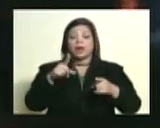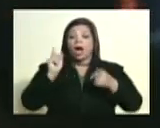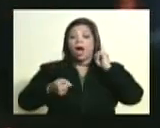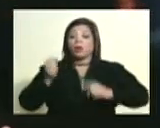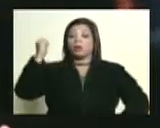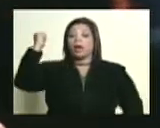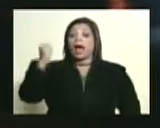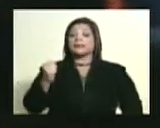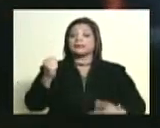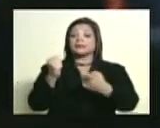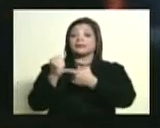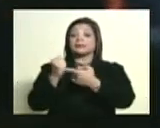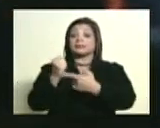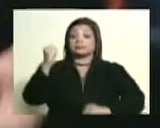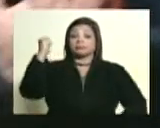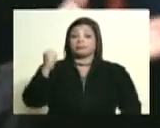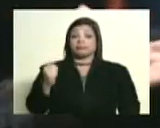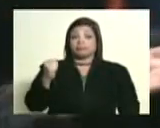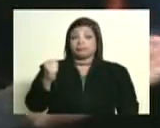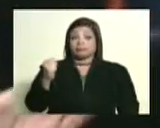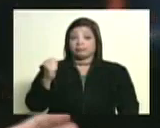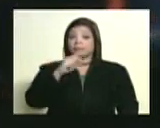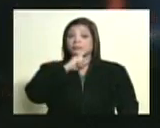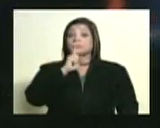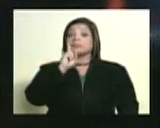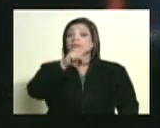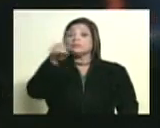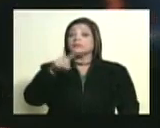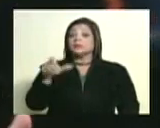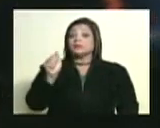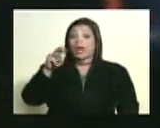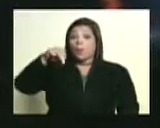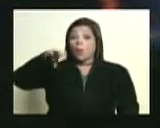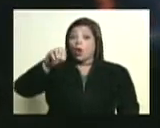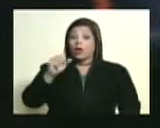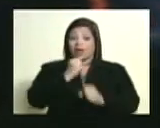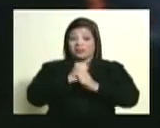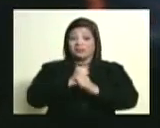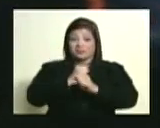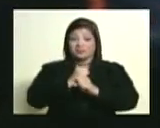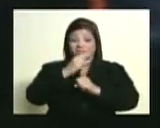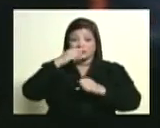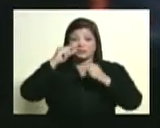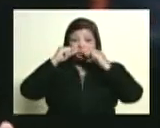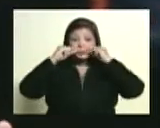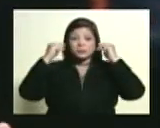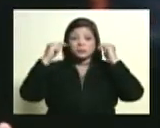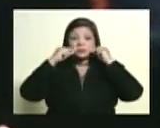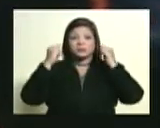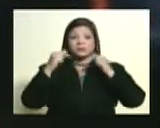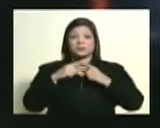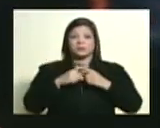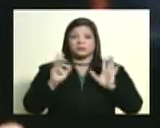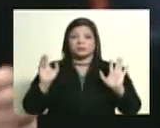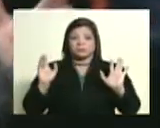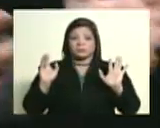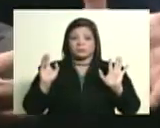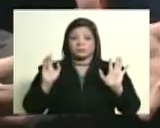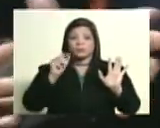o el que estuvo implicado en el asesinato de Zamora, nada más y nada menos. ¿No? Antonio Guzmán Blanco,